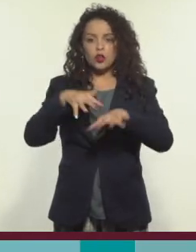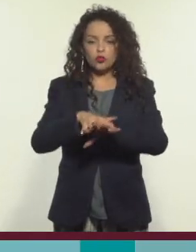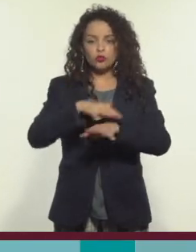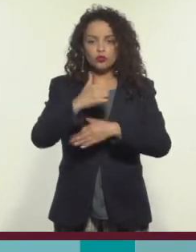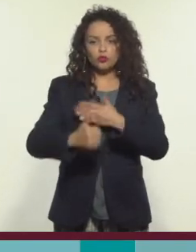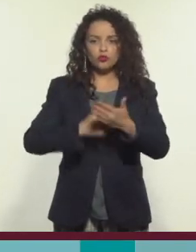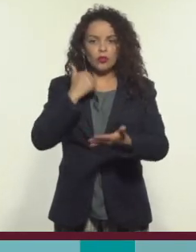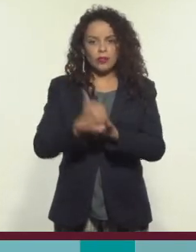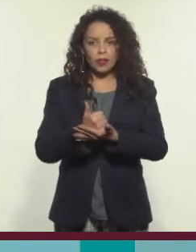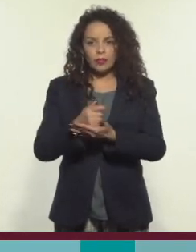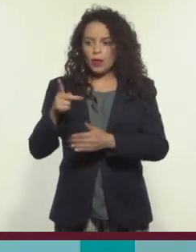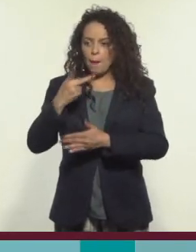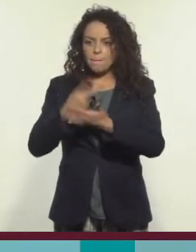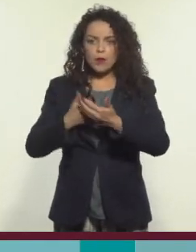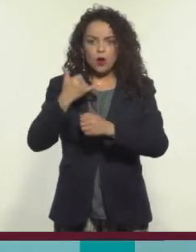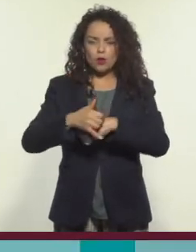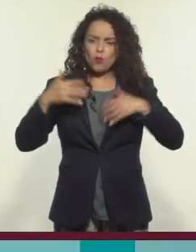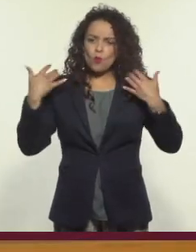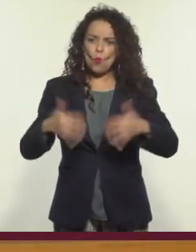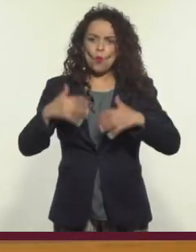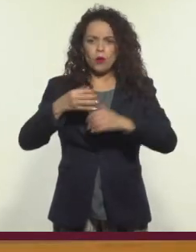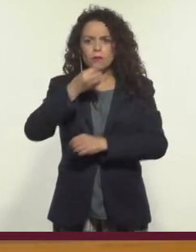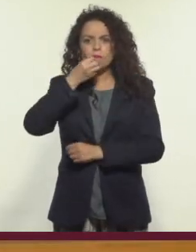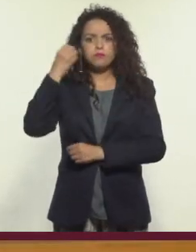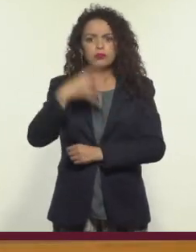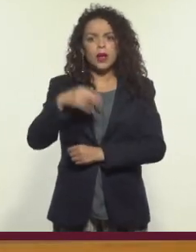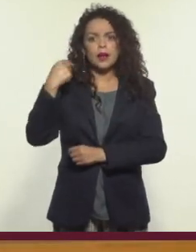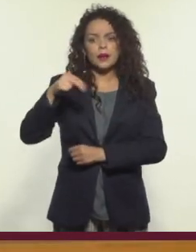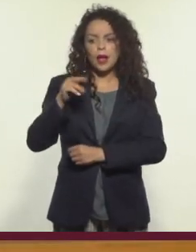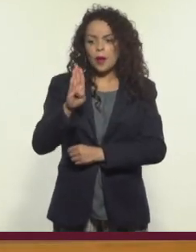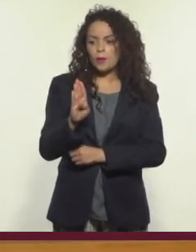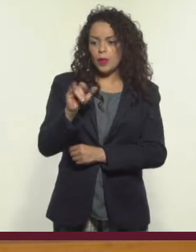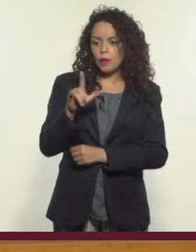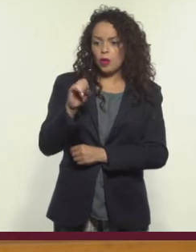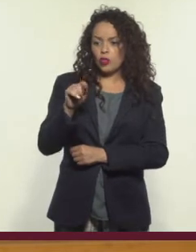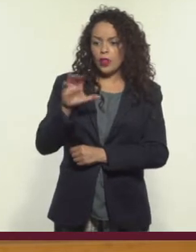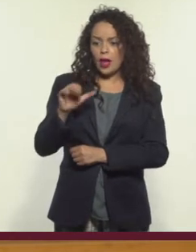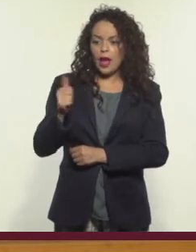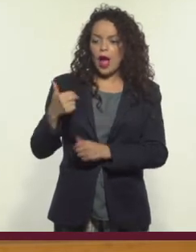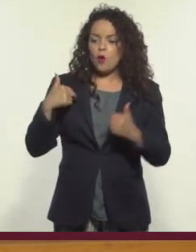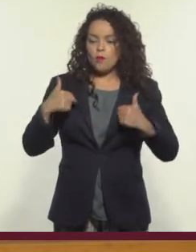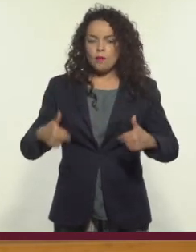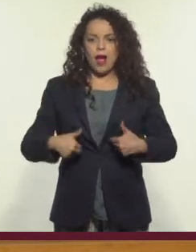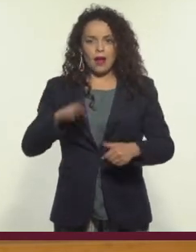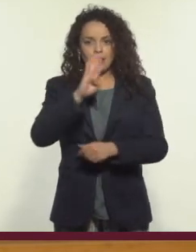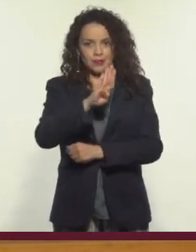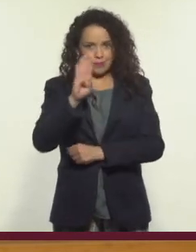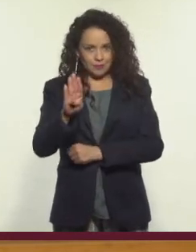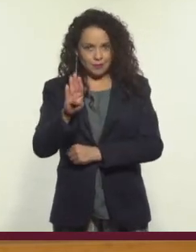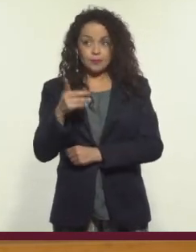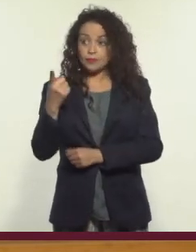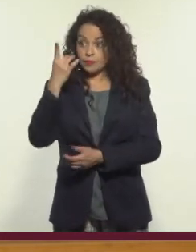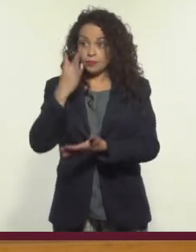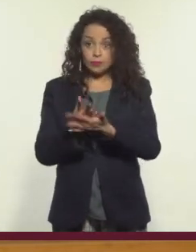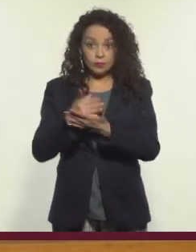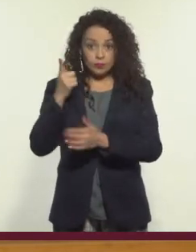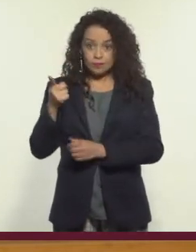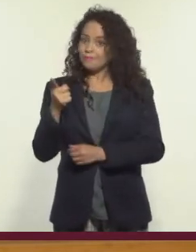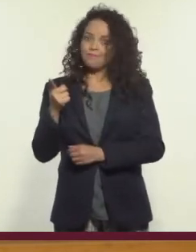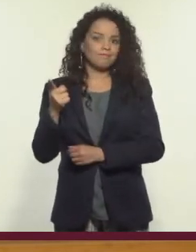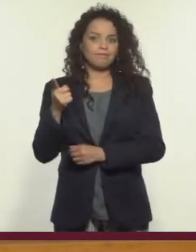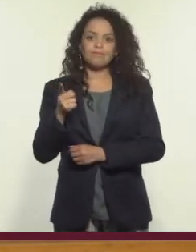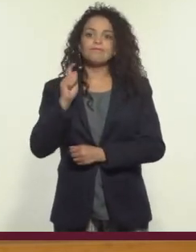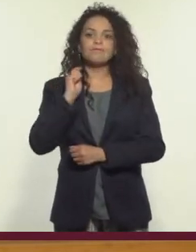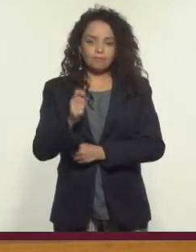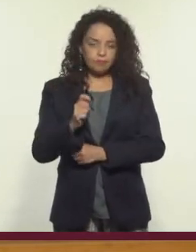Inclusión Ciudadana, que tiene un proyecto padrísimo llamado Bibliotecas Humanas, donde les da voz no solo a los migrantes, sino